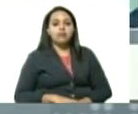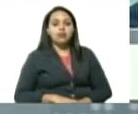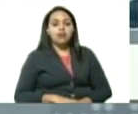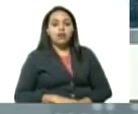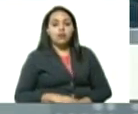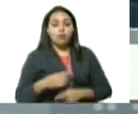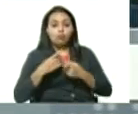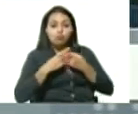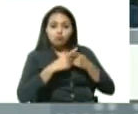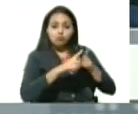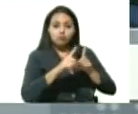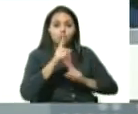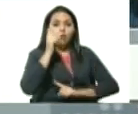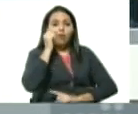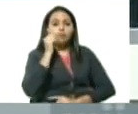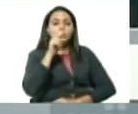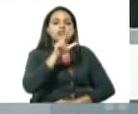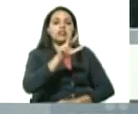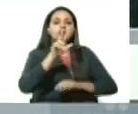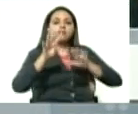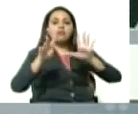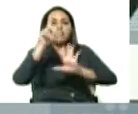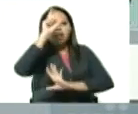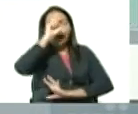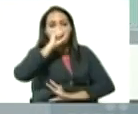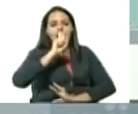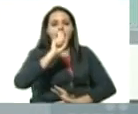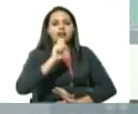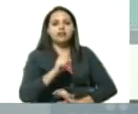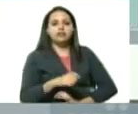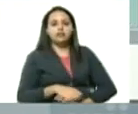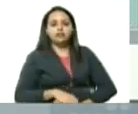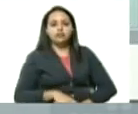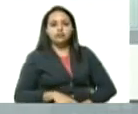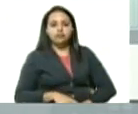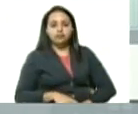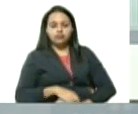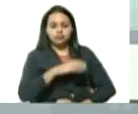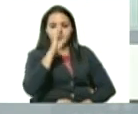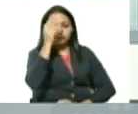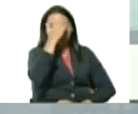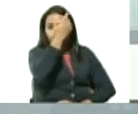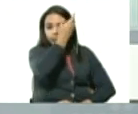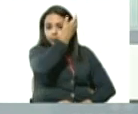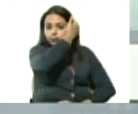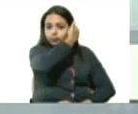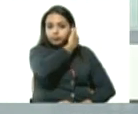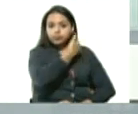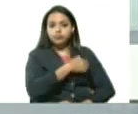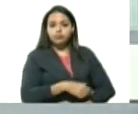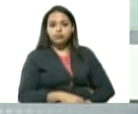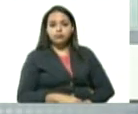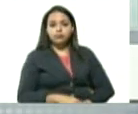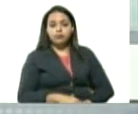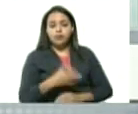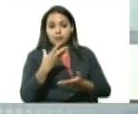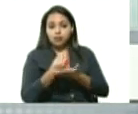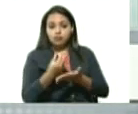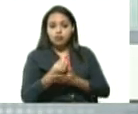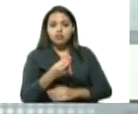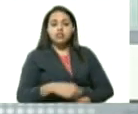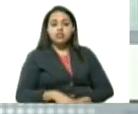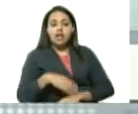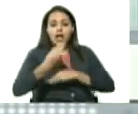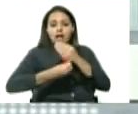39 años captado en jornada de despistaje institucional usted sabe muy bien que el despistaje no solamente lo